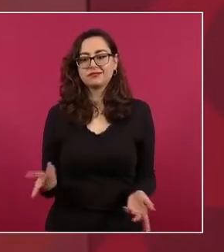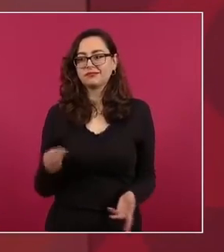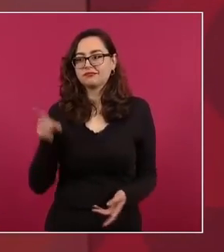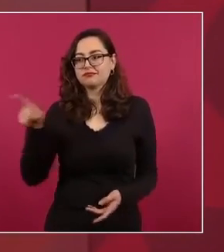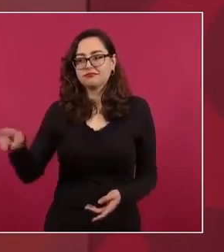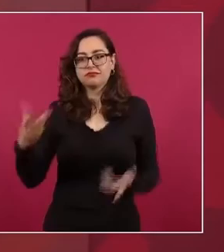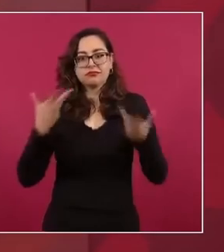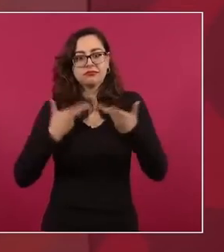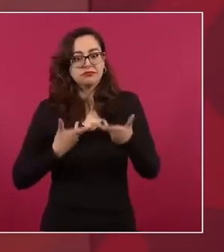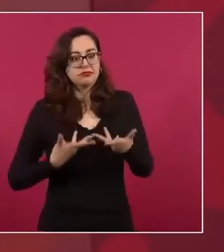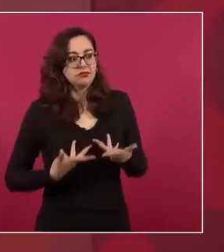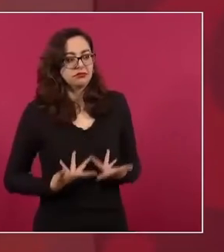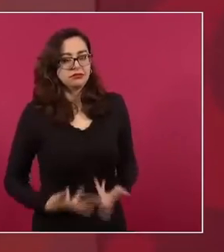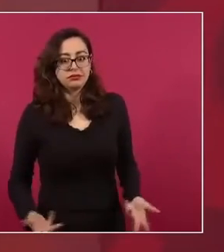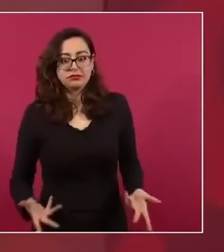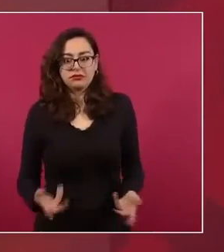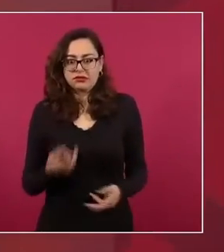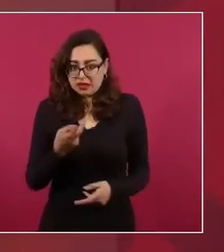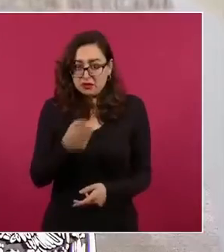¿Vamos a seguir así?